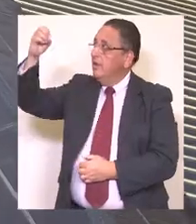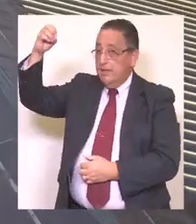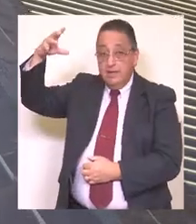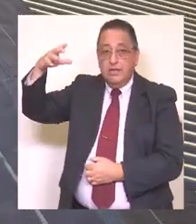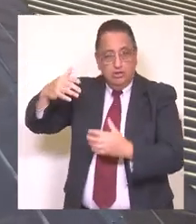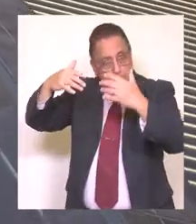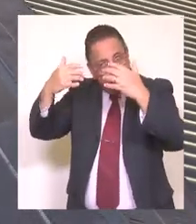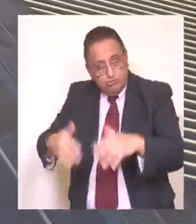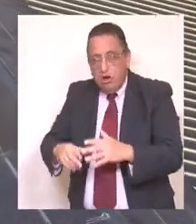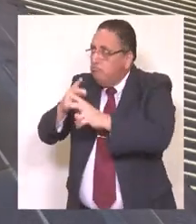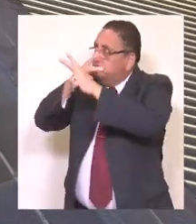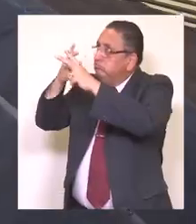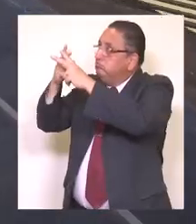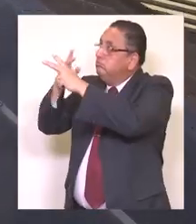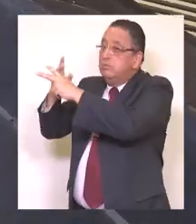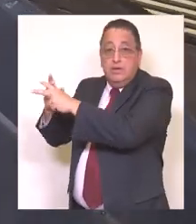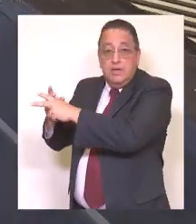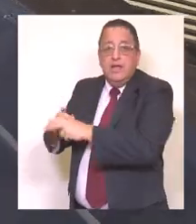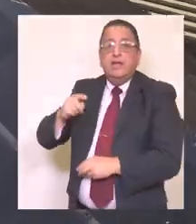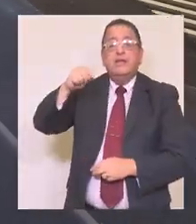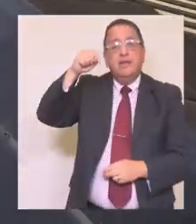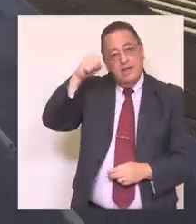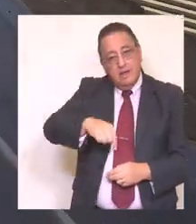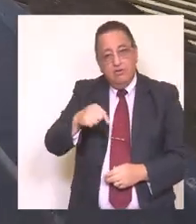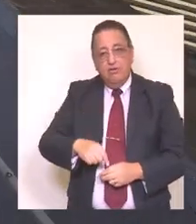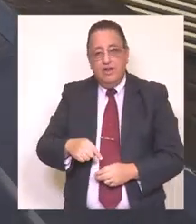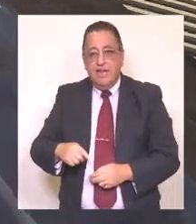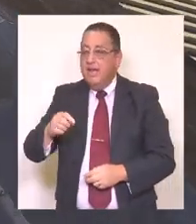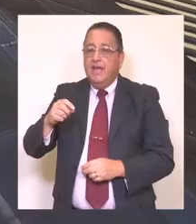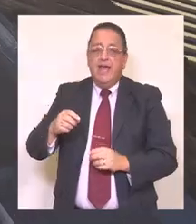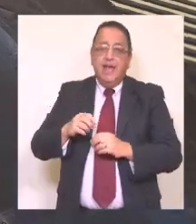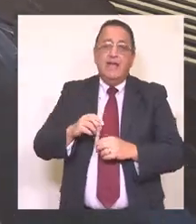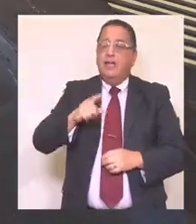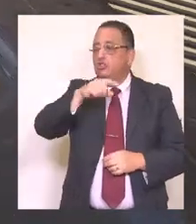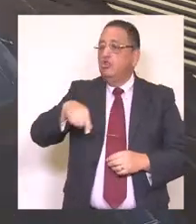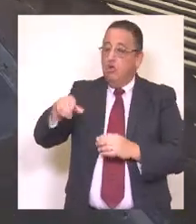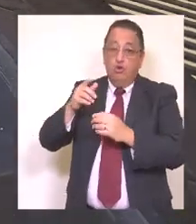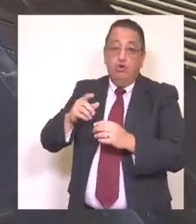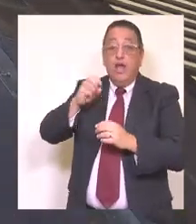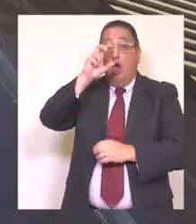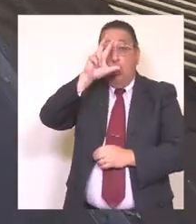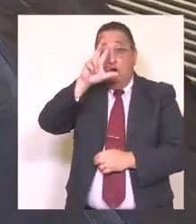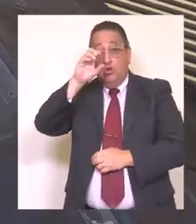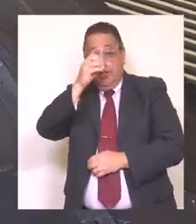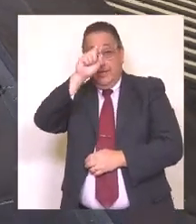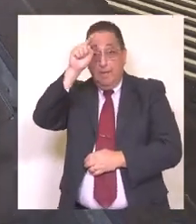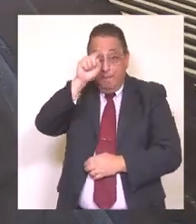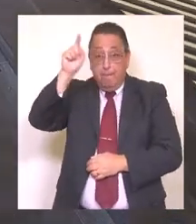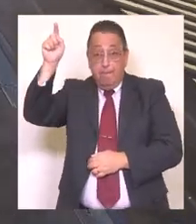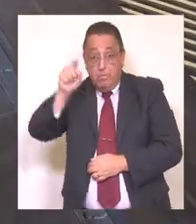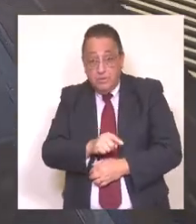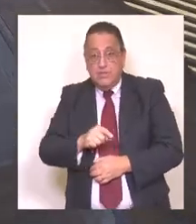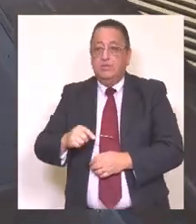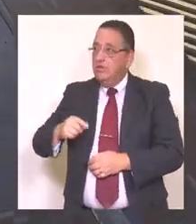que se encuentran ejecutados y que hoy día nos permiten abastecer el 80% del consumo